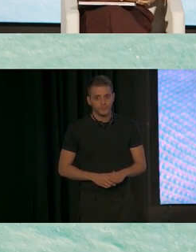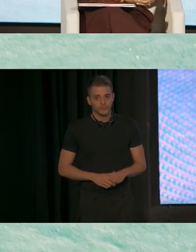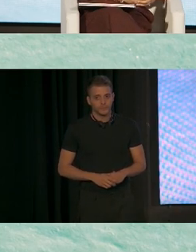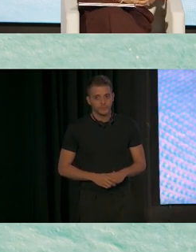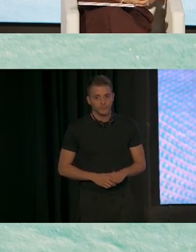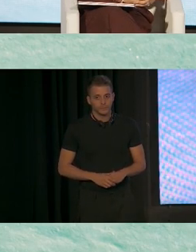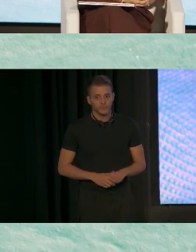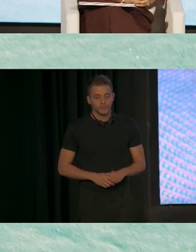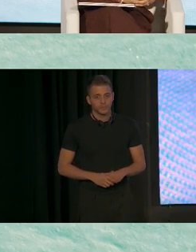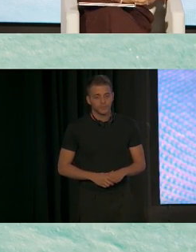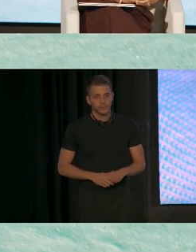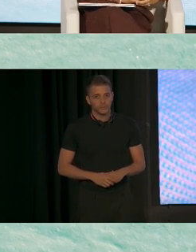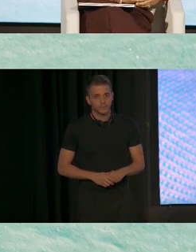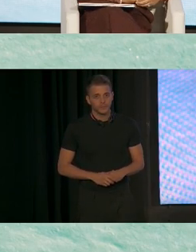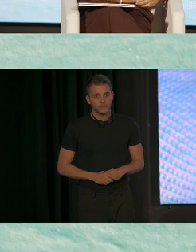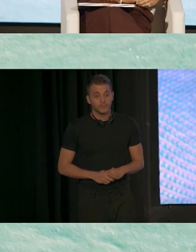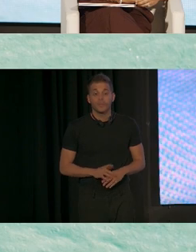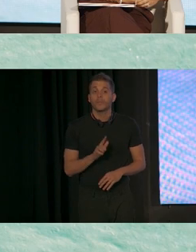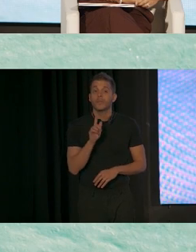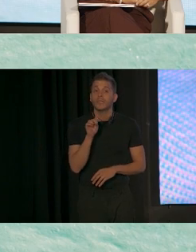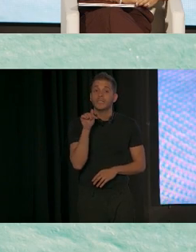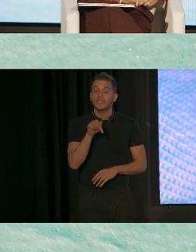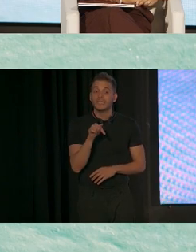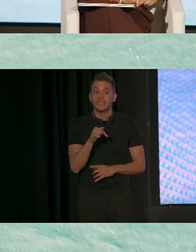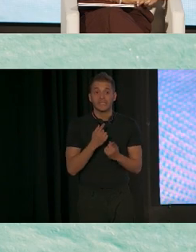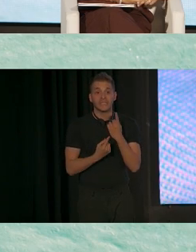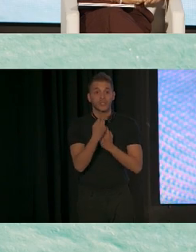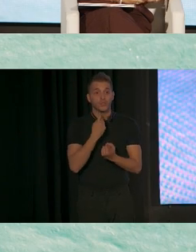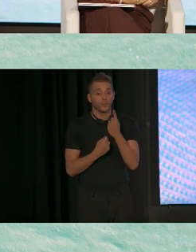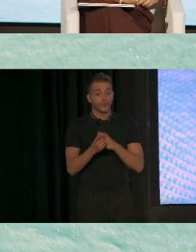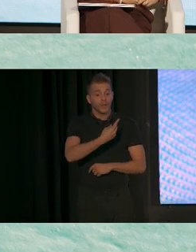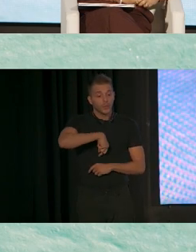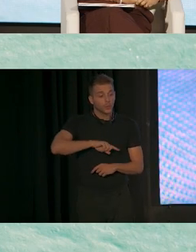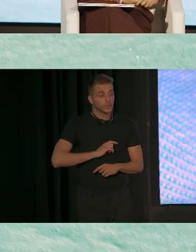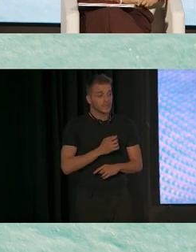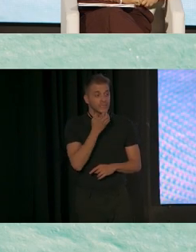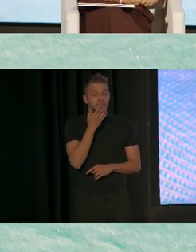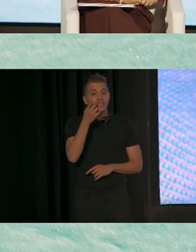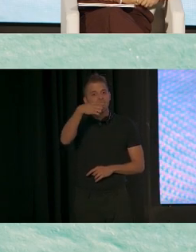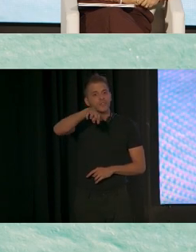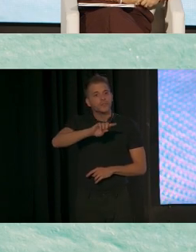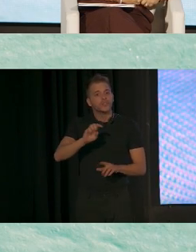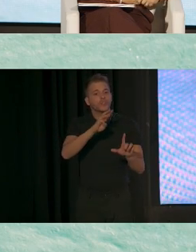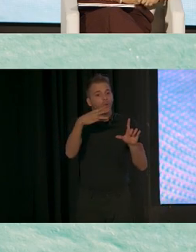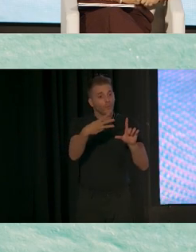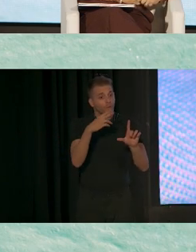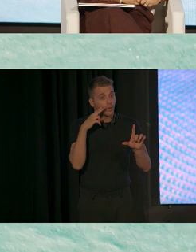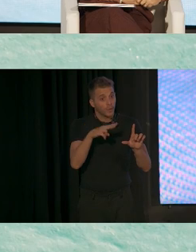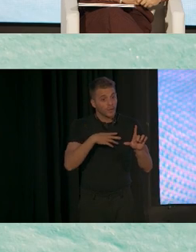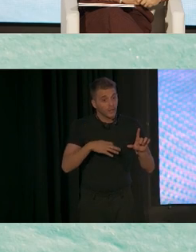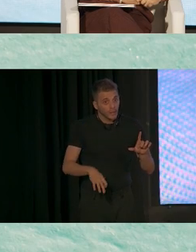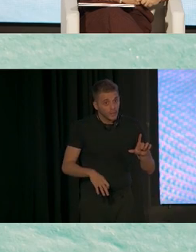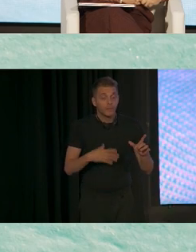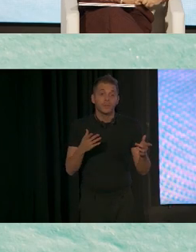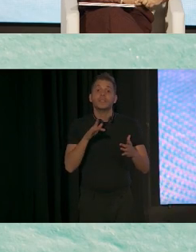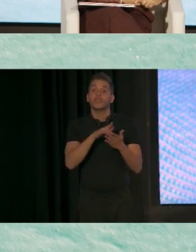Y aquí es nuestra información. Si quieren mirar nuestro sitio de web, cuando vaya va estar